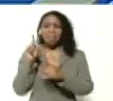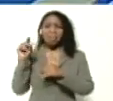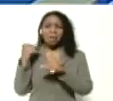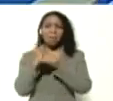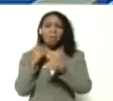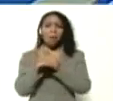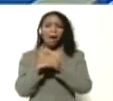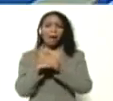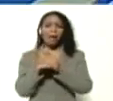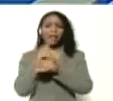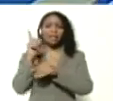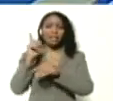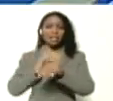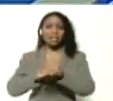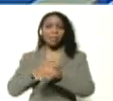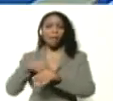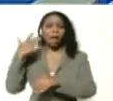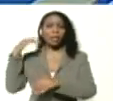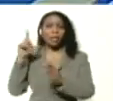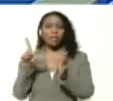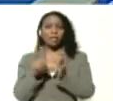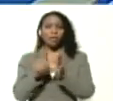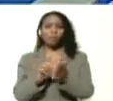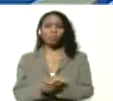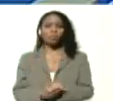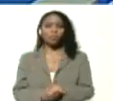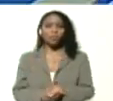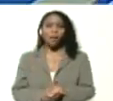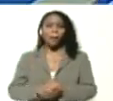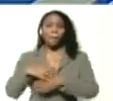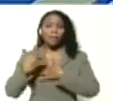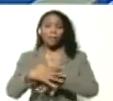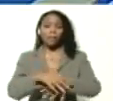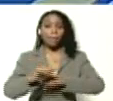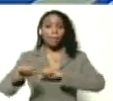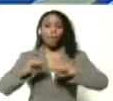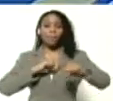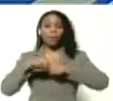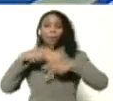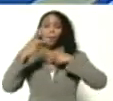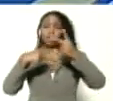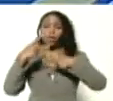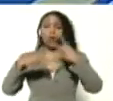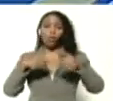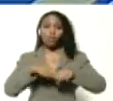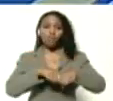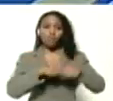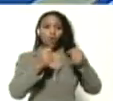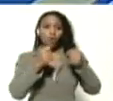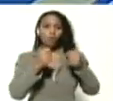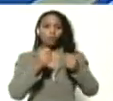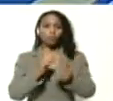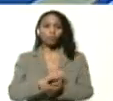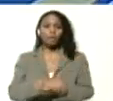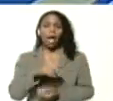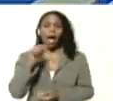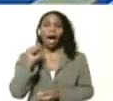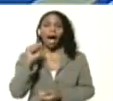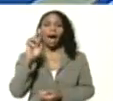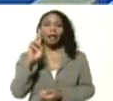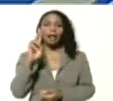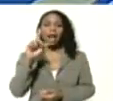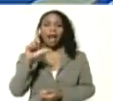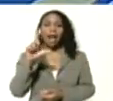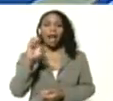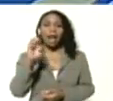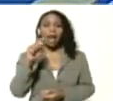liceo en aquella época Arleth militante del movimiento político ruptura Arleth aquella Arleth